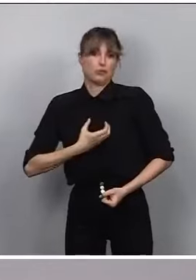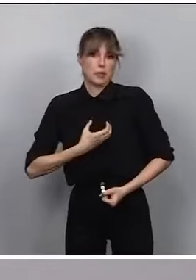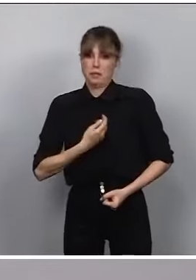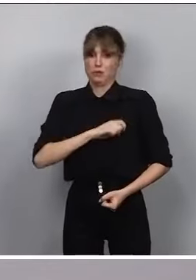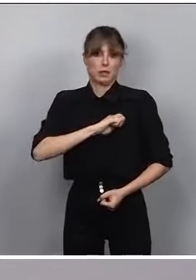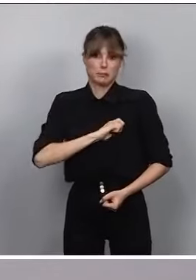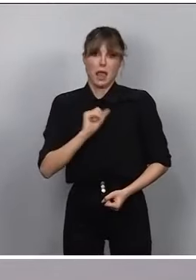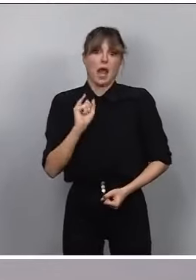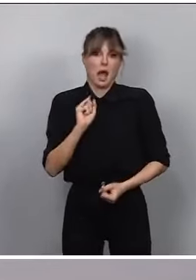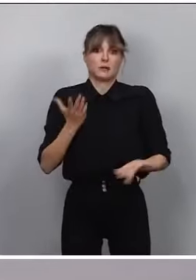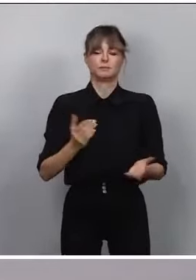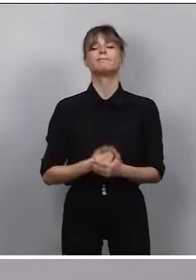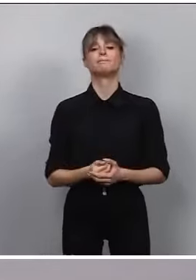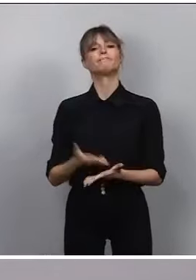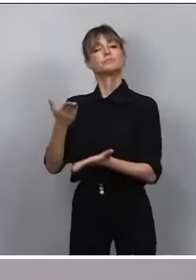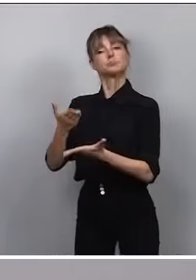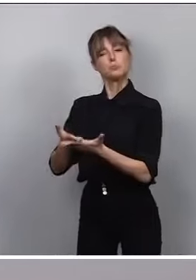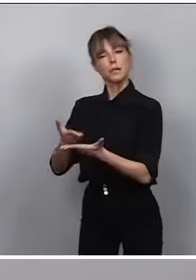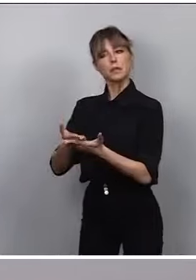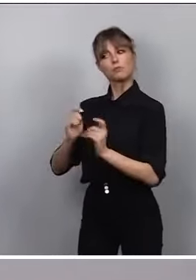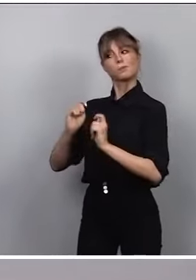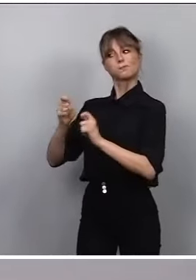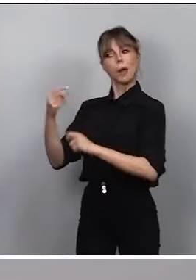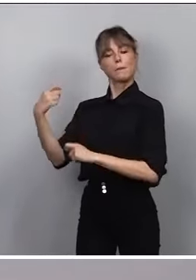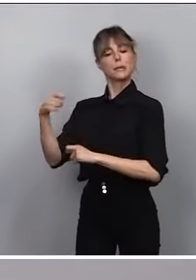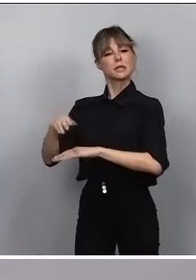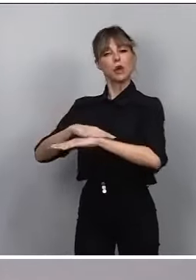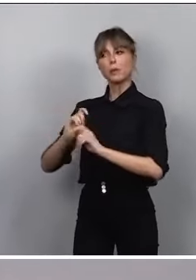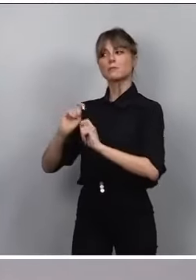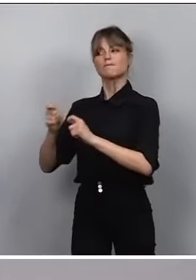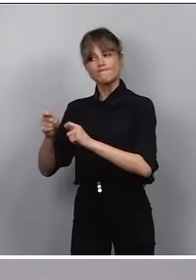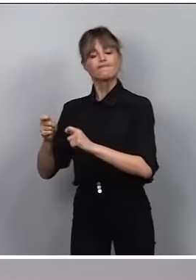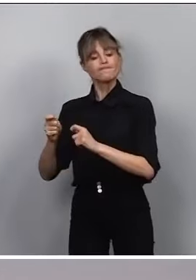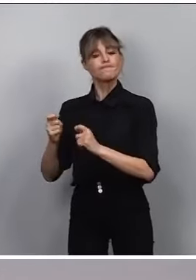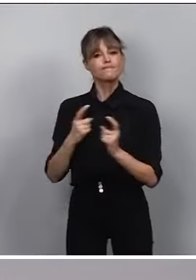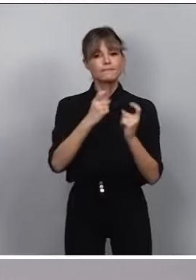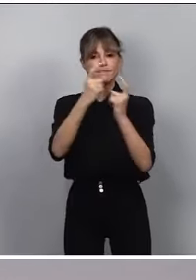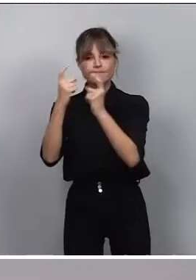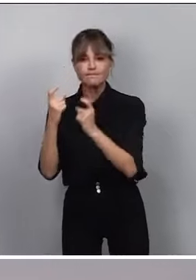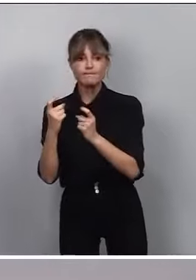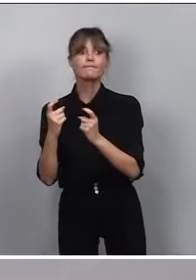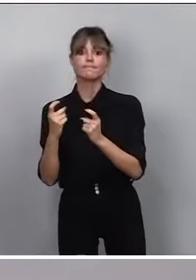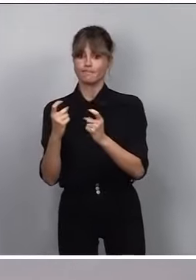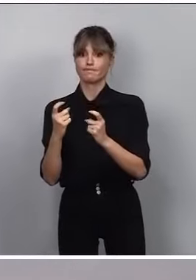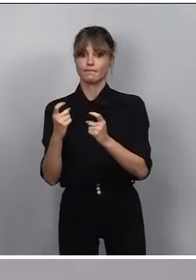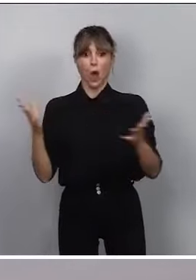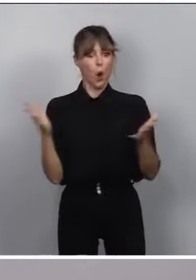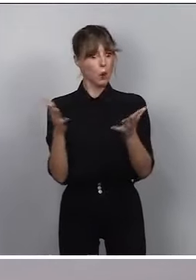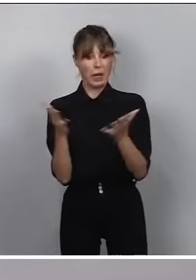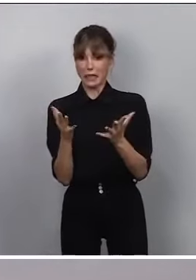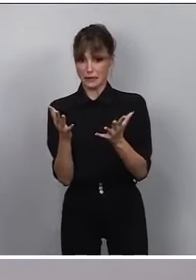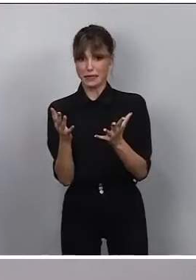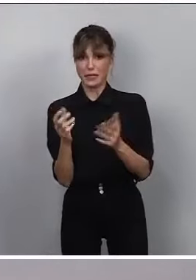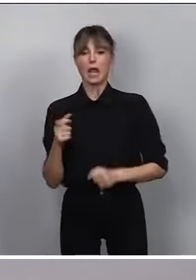de España. Frente a la petición que le he trasladado al presidente del Gobierno de la necesidad de convocar con carácter urgente